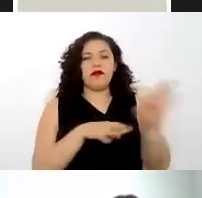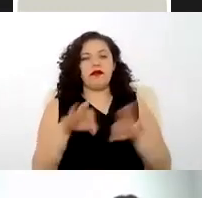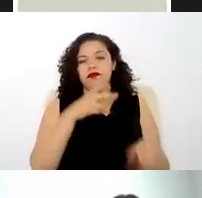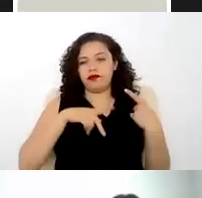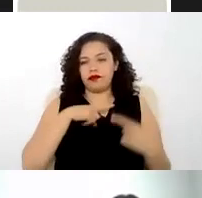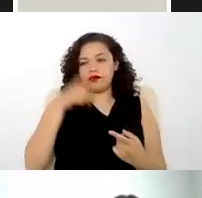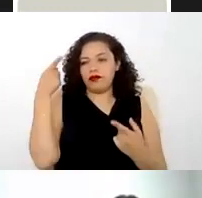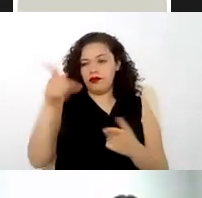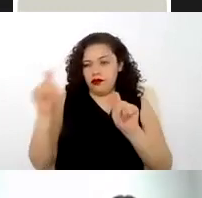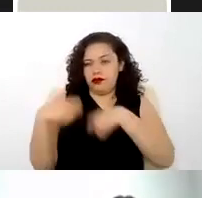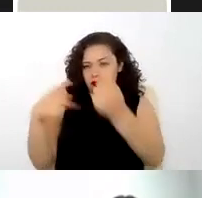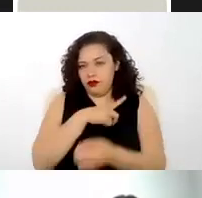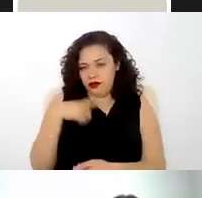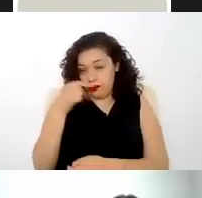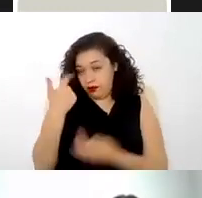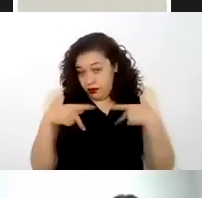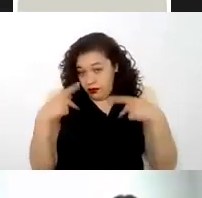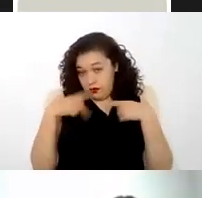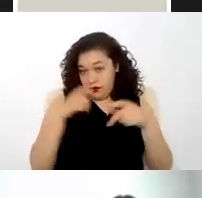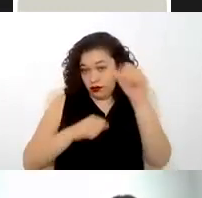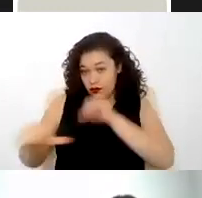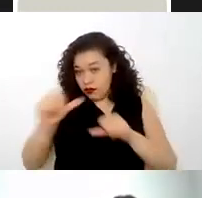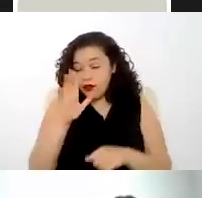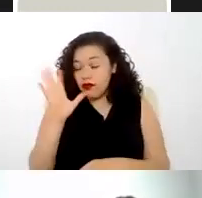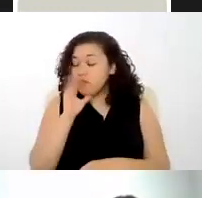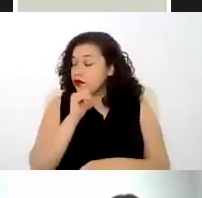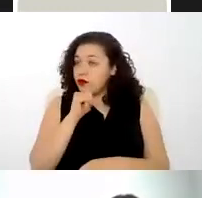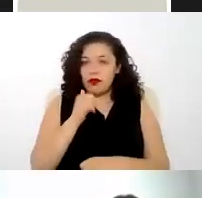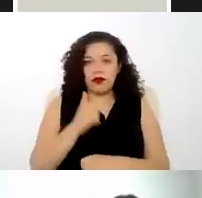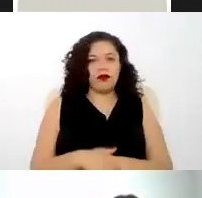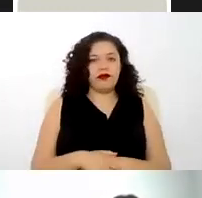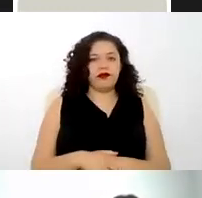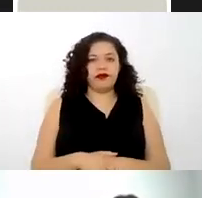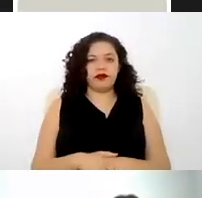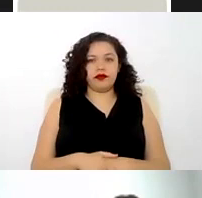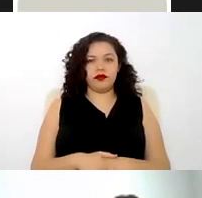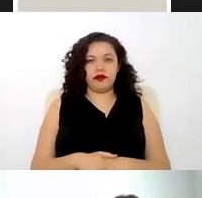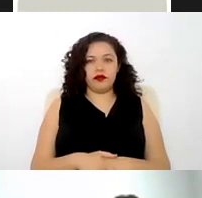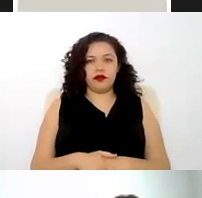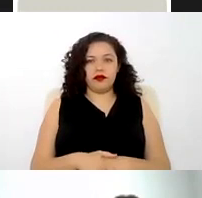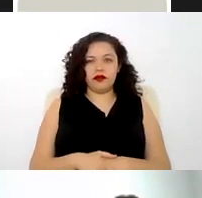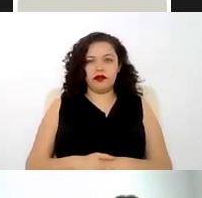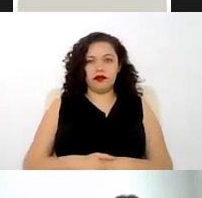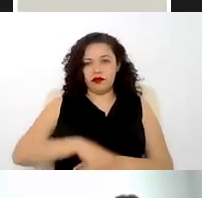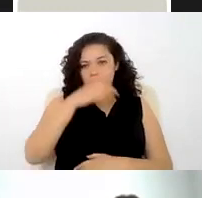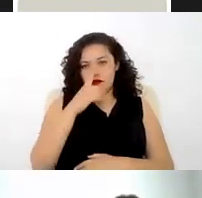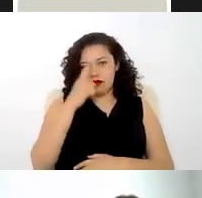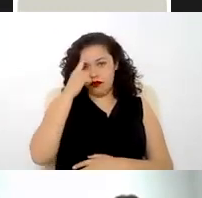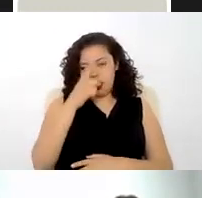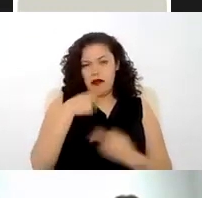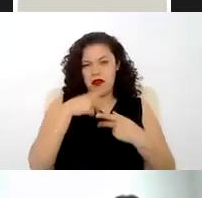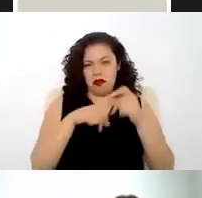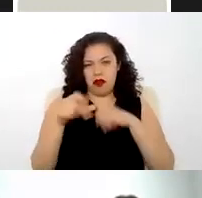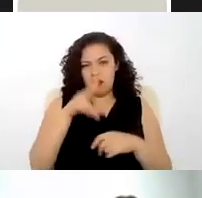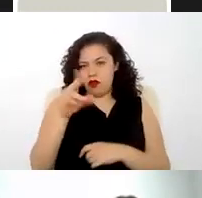persona y no por una persona ajena a la relación laboral o por mandato de esta persona o sea a través de otra persona tiene que ser